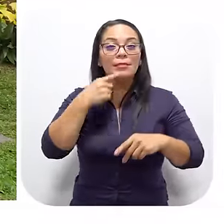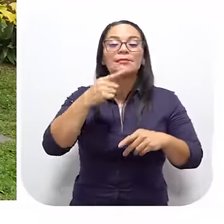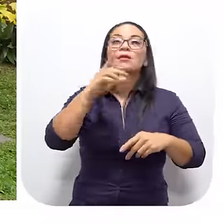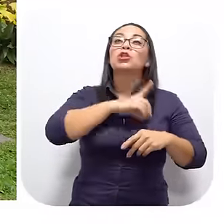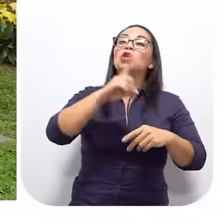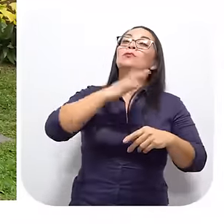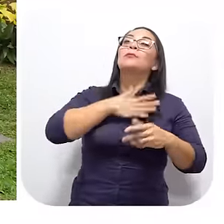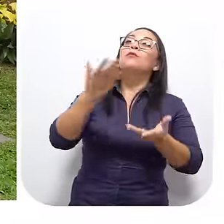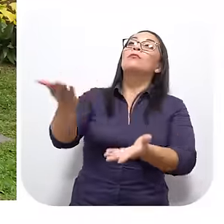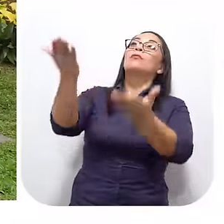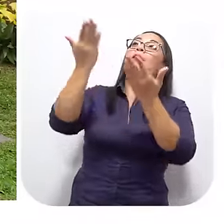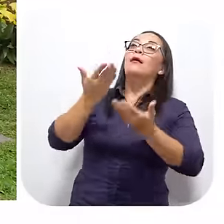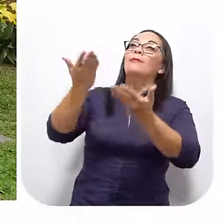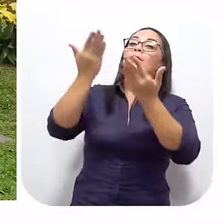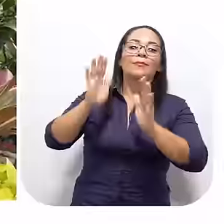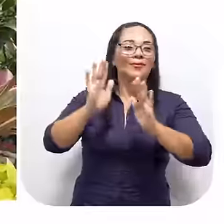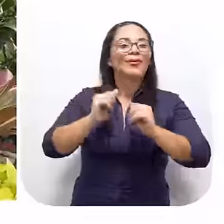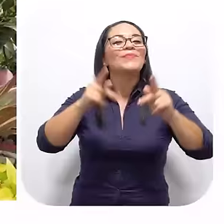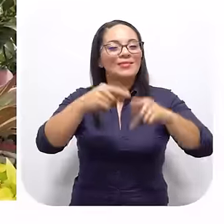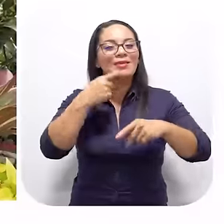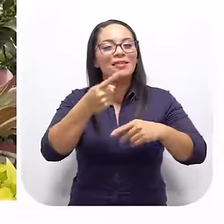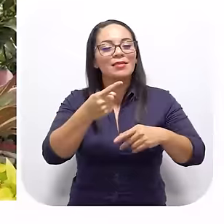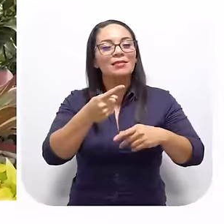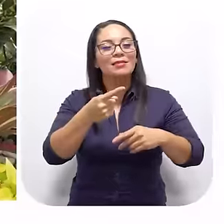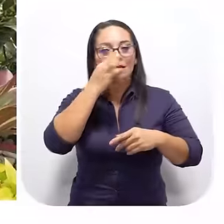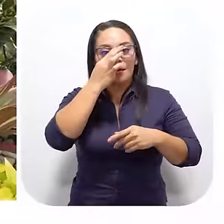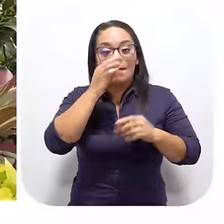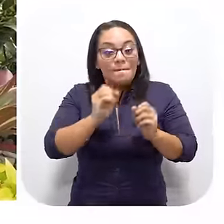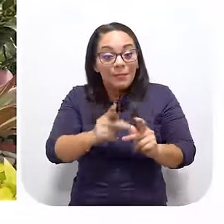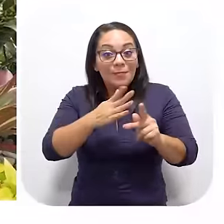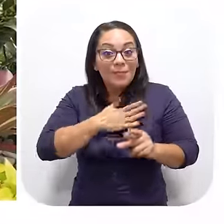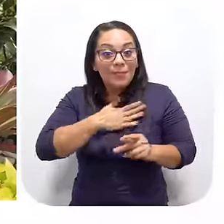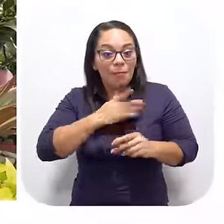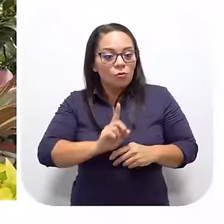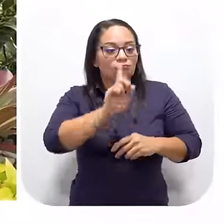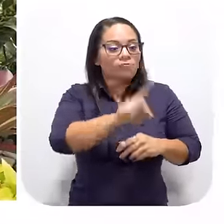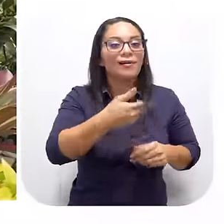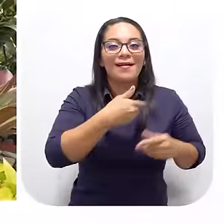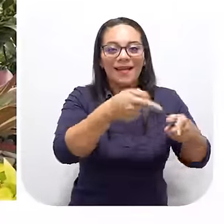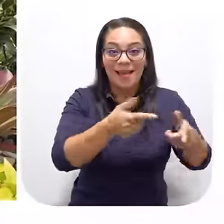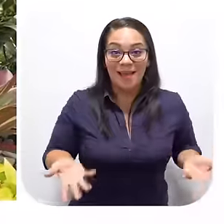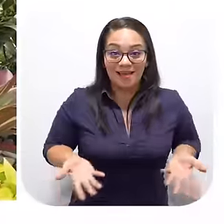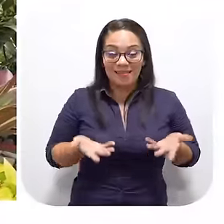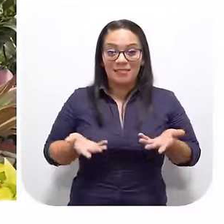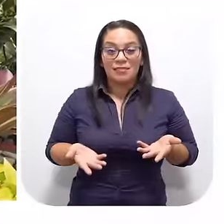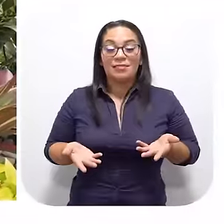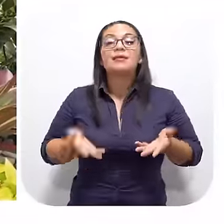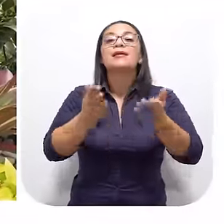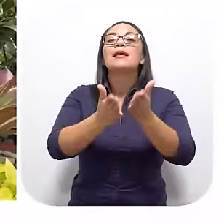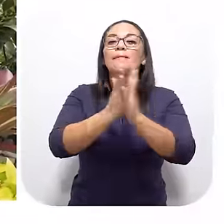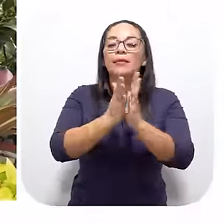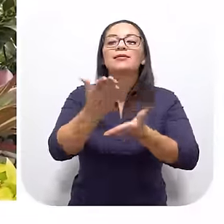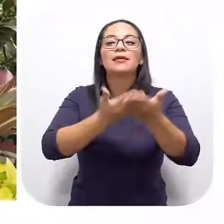Dios mío Dame Dicen Déjenme estar Donde Ahí Y que